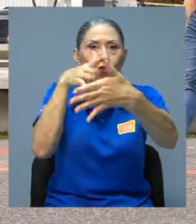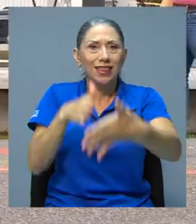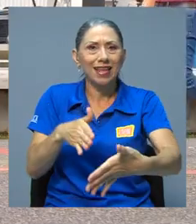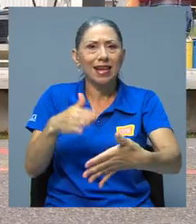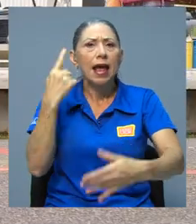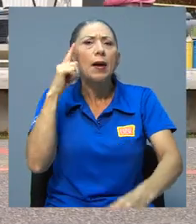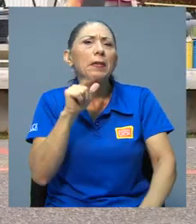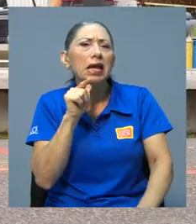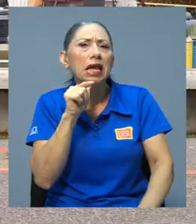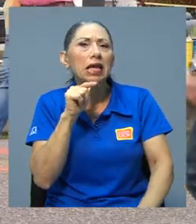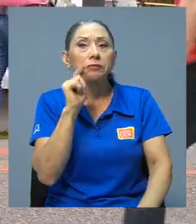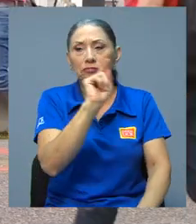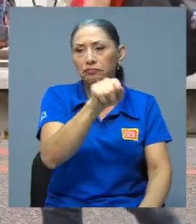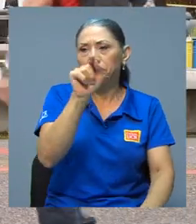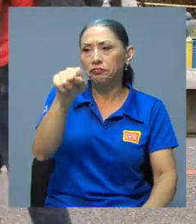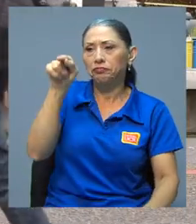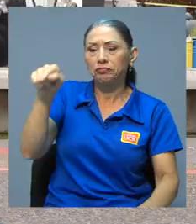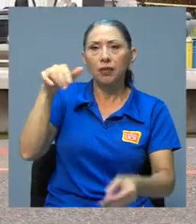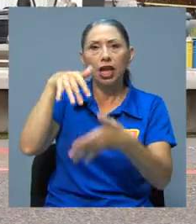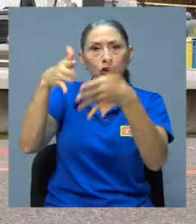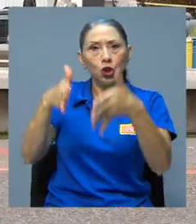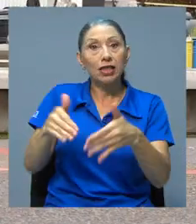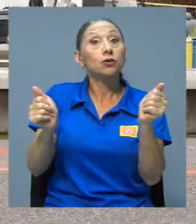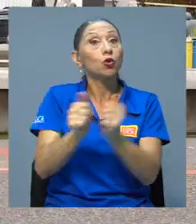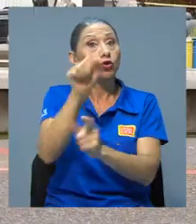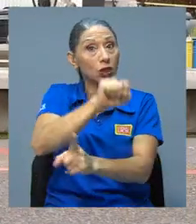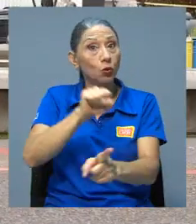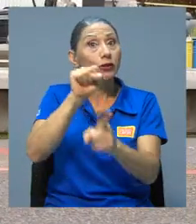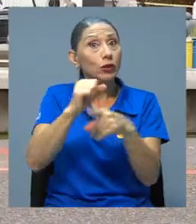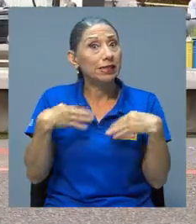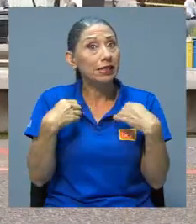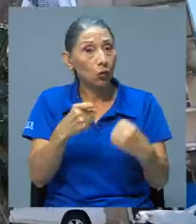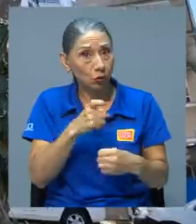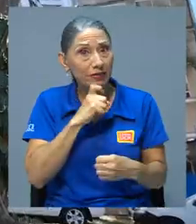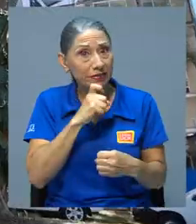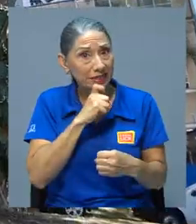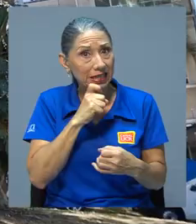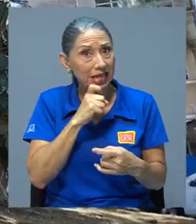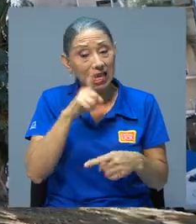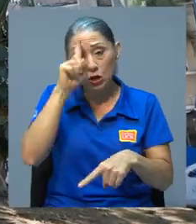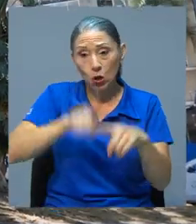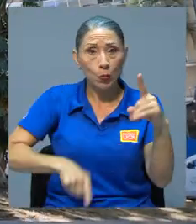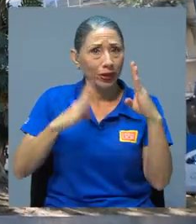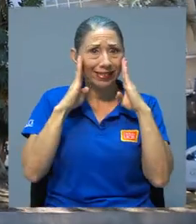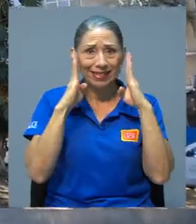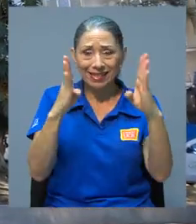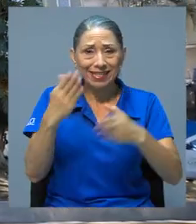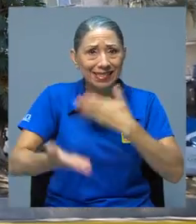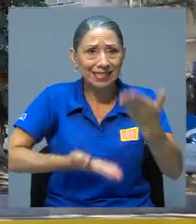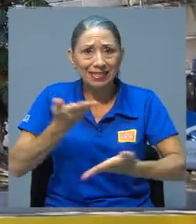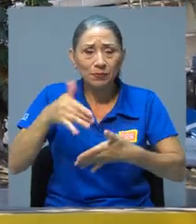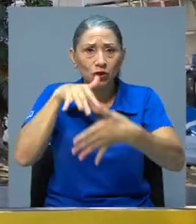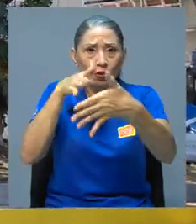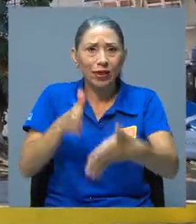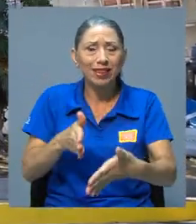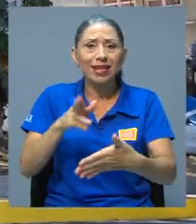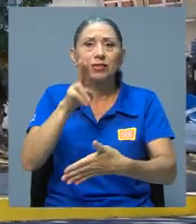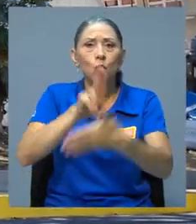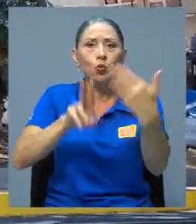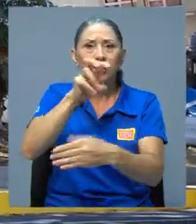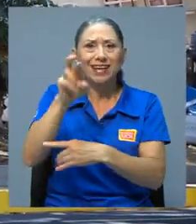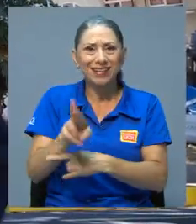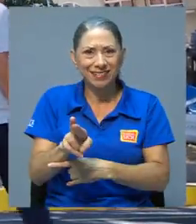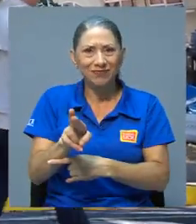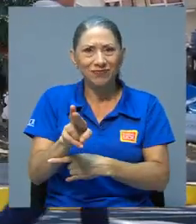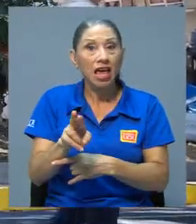cual está dirigido a las personas estudiantes que tienen situaciones difíciles de salud y que no pueden ser atendidas en los servicios estudiantiles de la